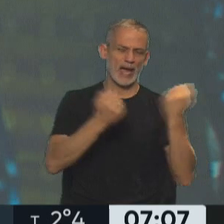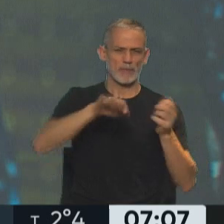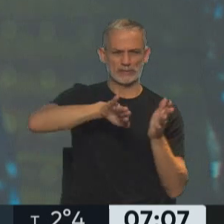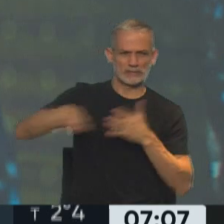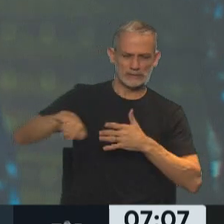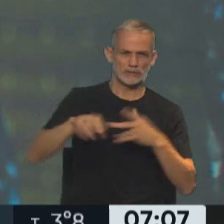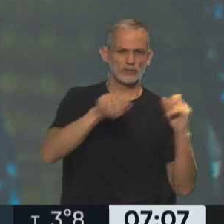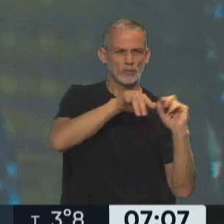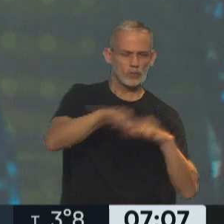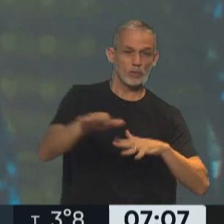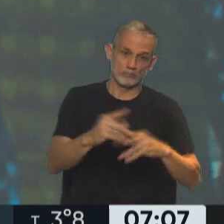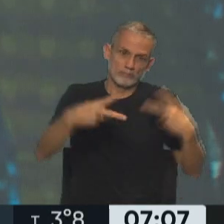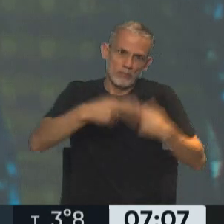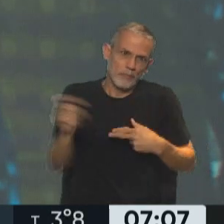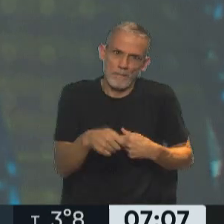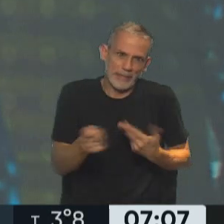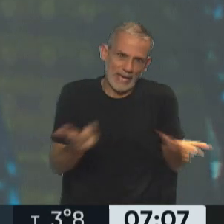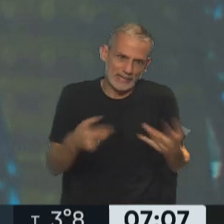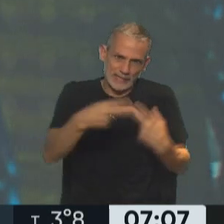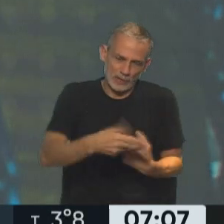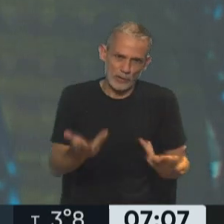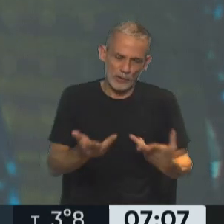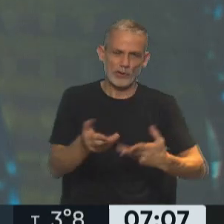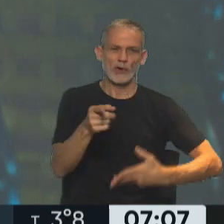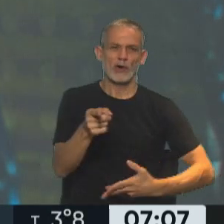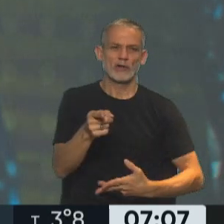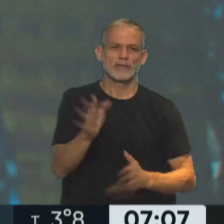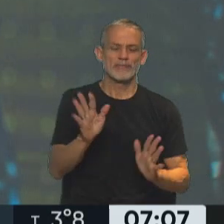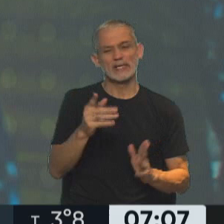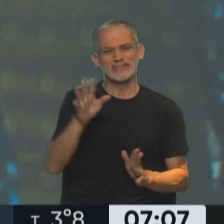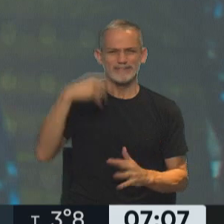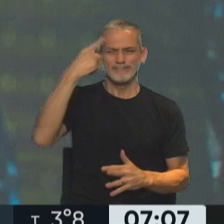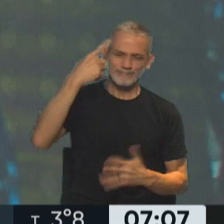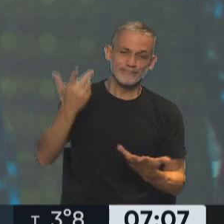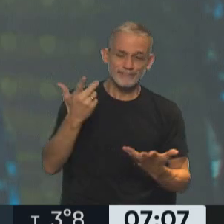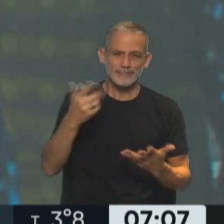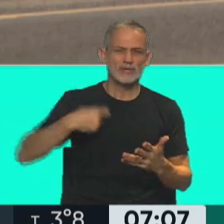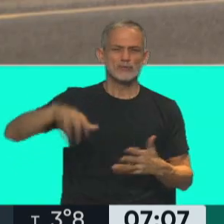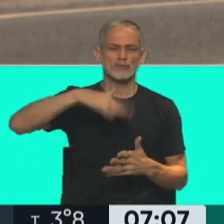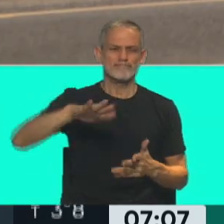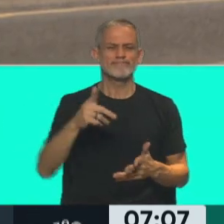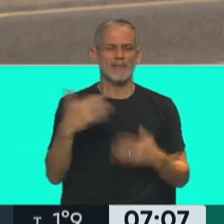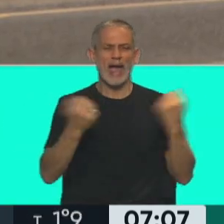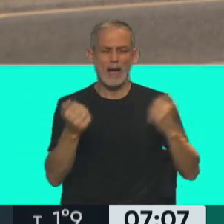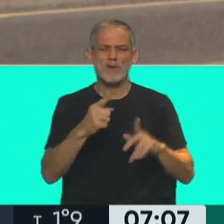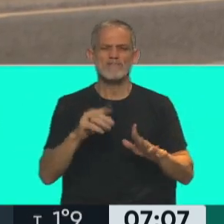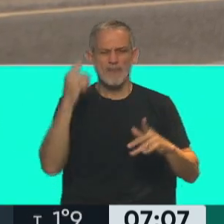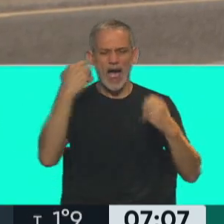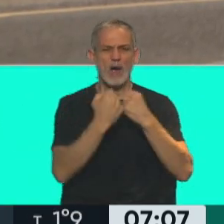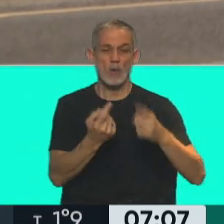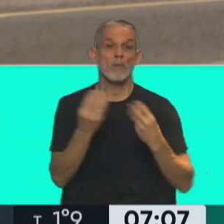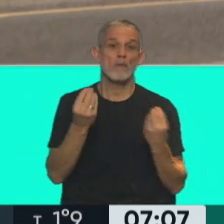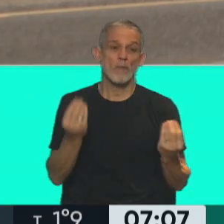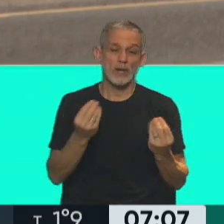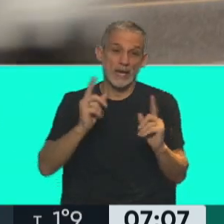alguna manera lo que era un piquete, porque no deja de ser un piquete, que tiene cierta empatía quizás con parte de la sociedad porque el planteo es la